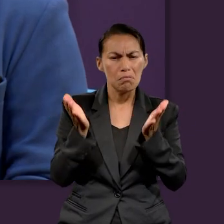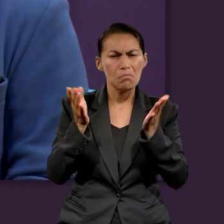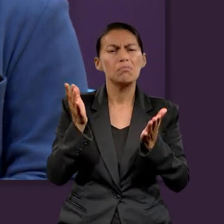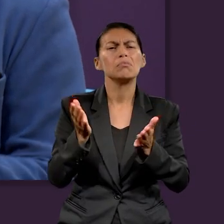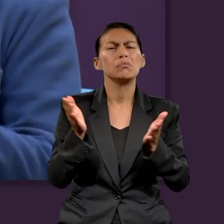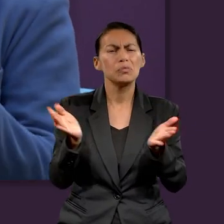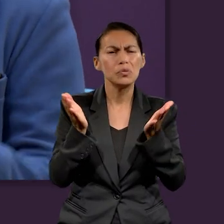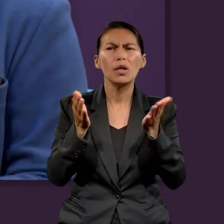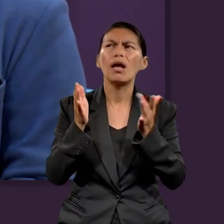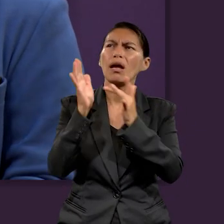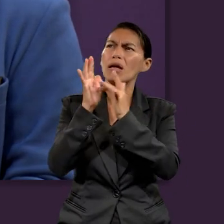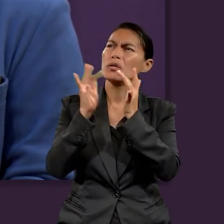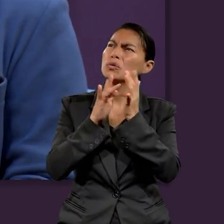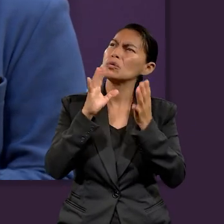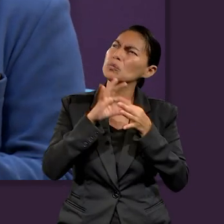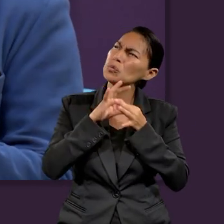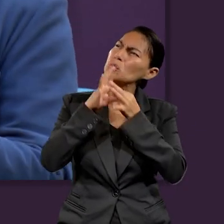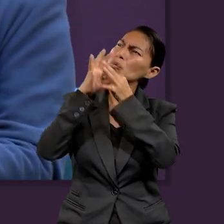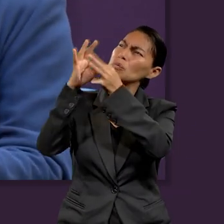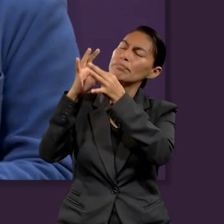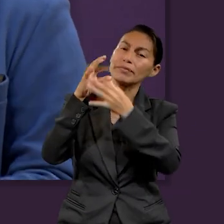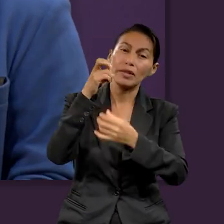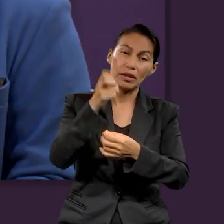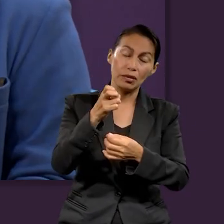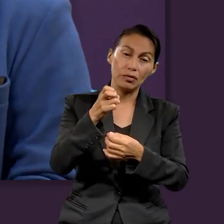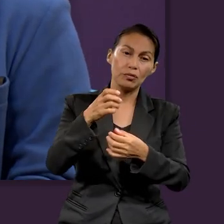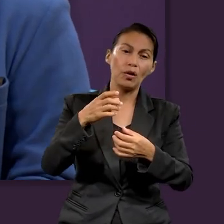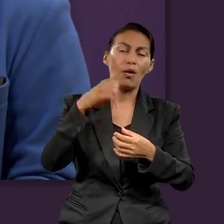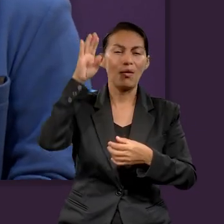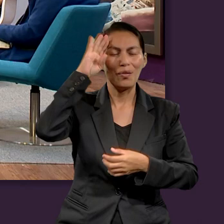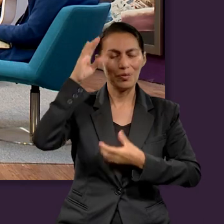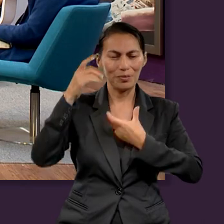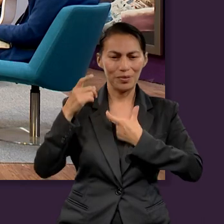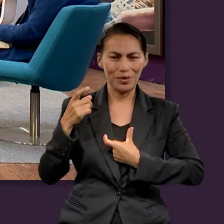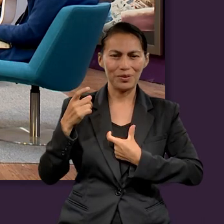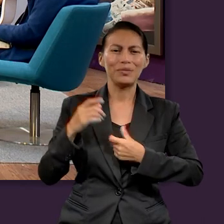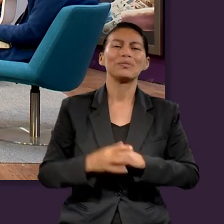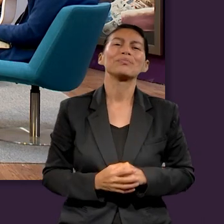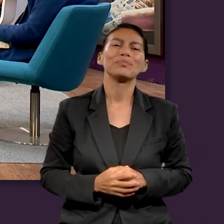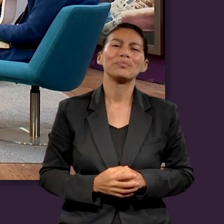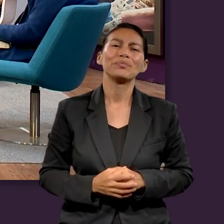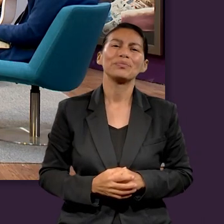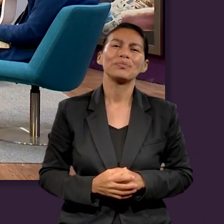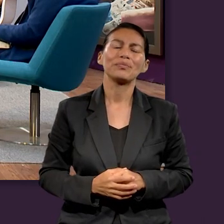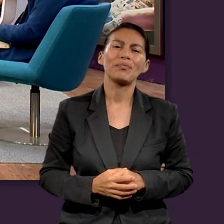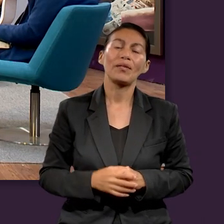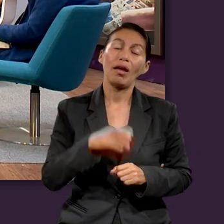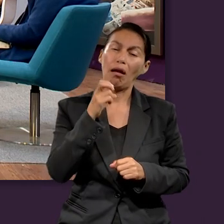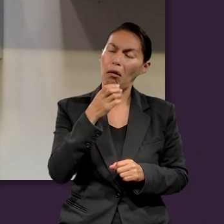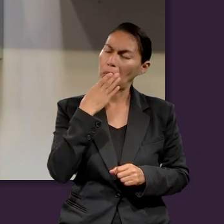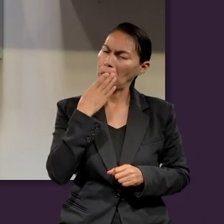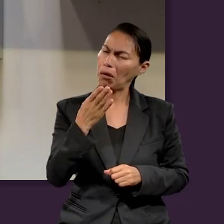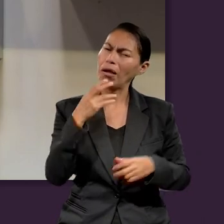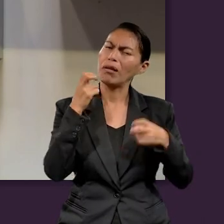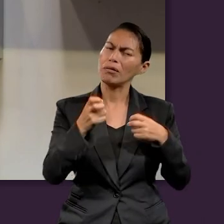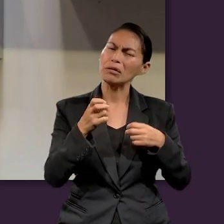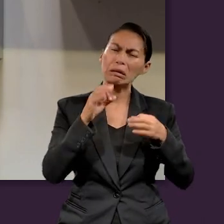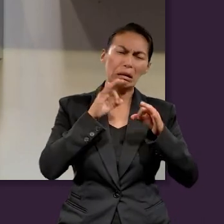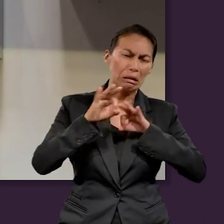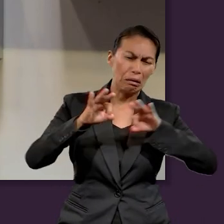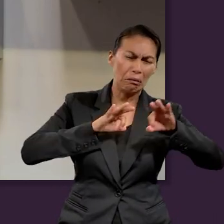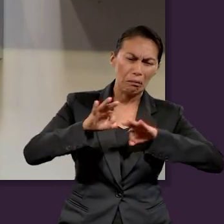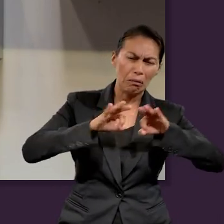buscar a Dios. Ese es el Club de Medallones. Eso va a ser el Club de Medallones. Excelente. Así de que es un trabajo en la